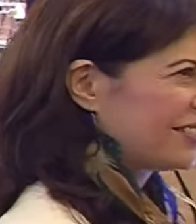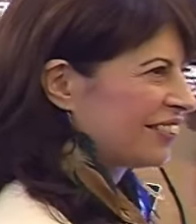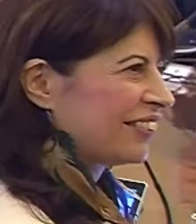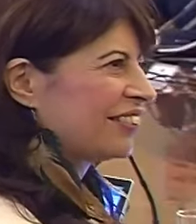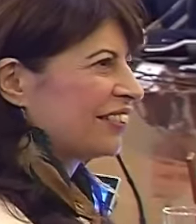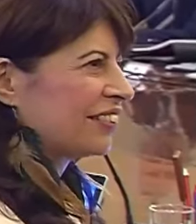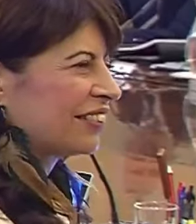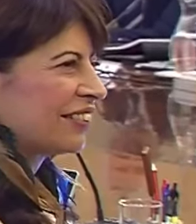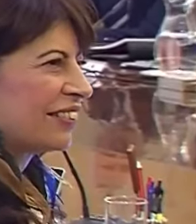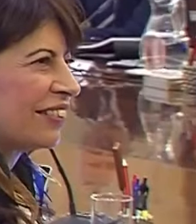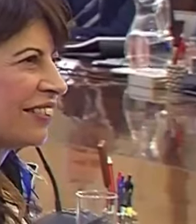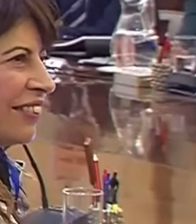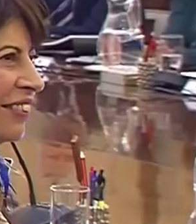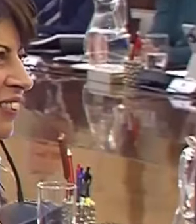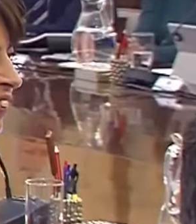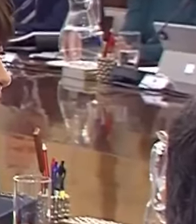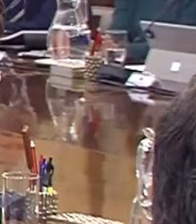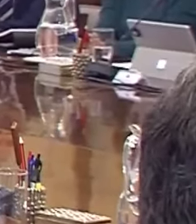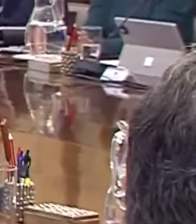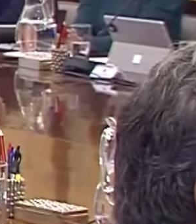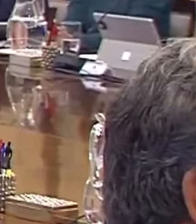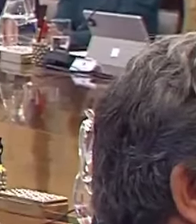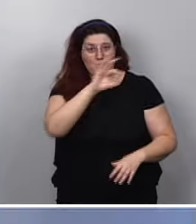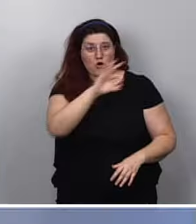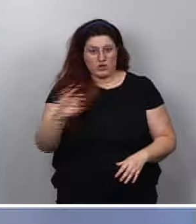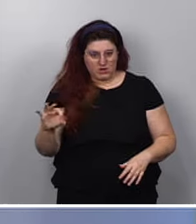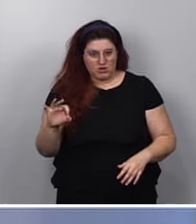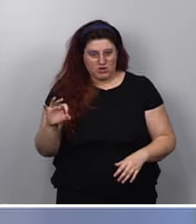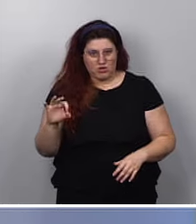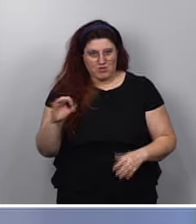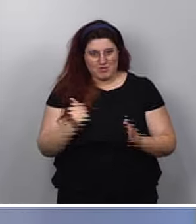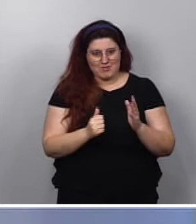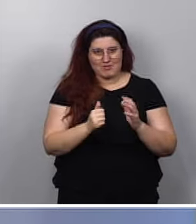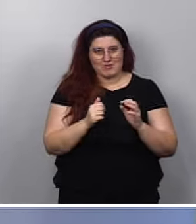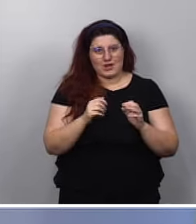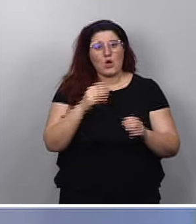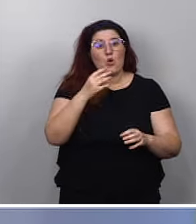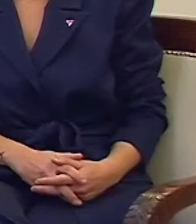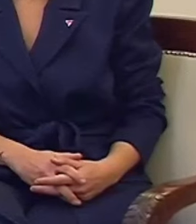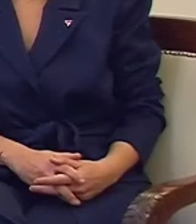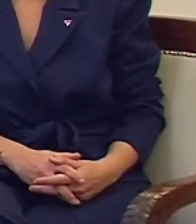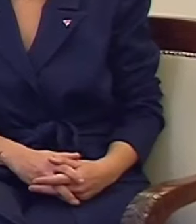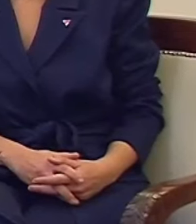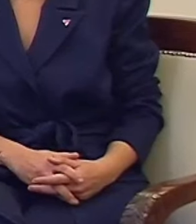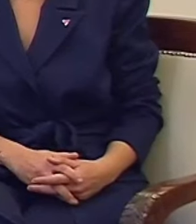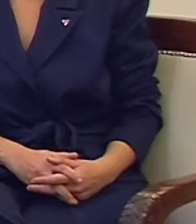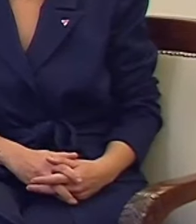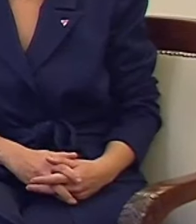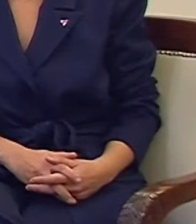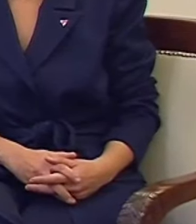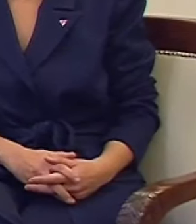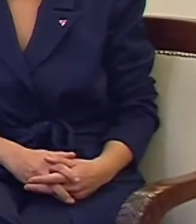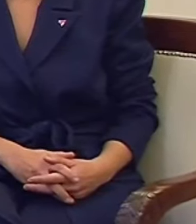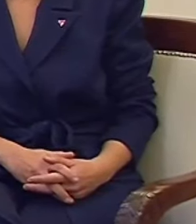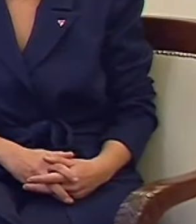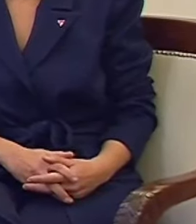cuidan en España. Son en más de un 80% mujeres, más de un 40% mujeres migrantes. Sus salarios oscilan